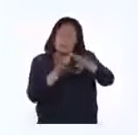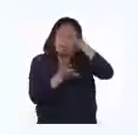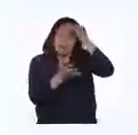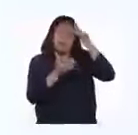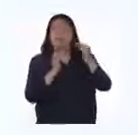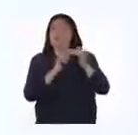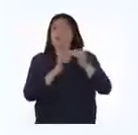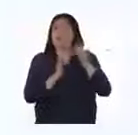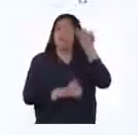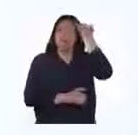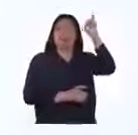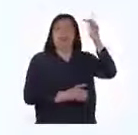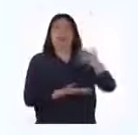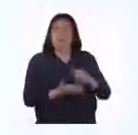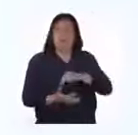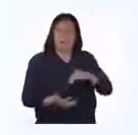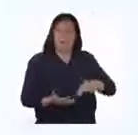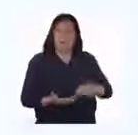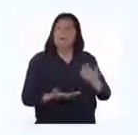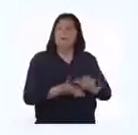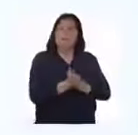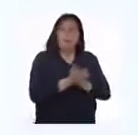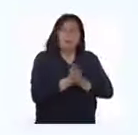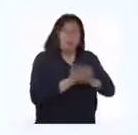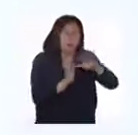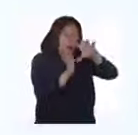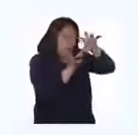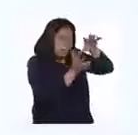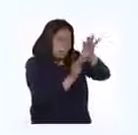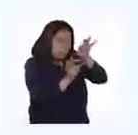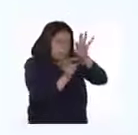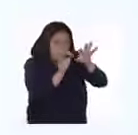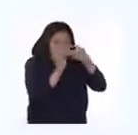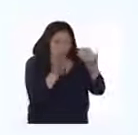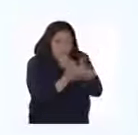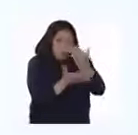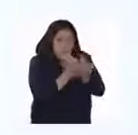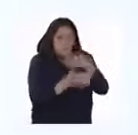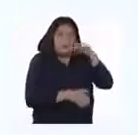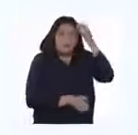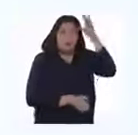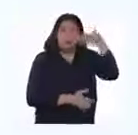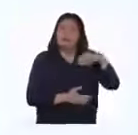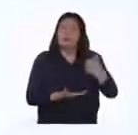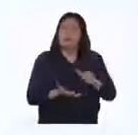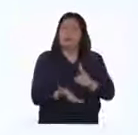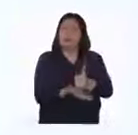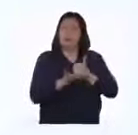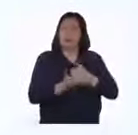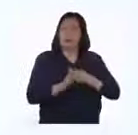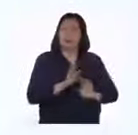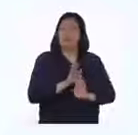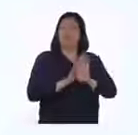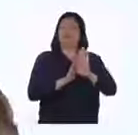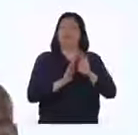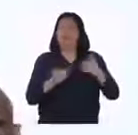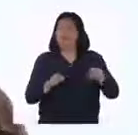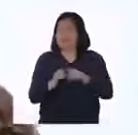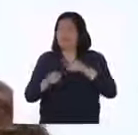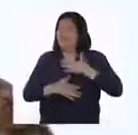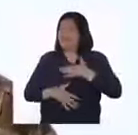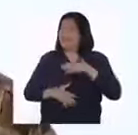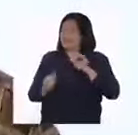iniciativa del Ministerio de Educación para seguir descubriendo el mundo con nuevos conocimientos que nos ayudan a desarrollarnos y también a divertirnos.